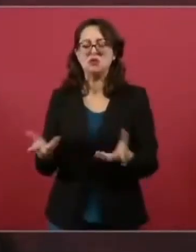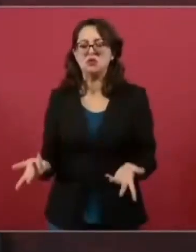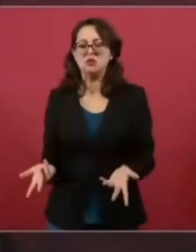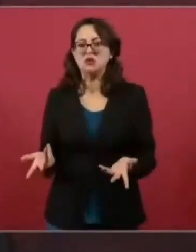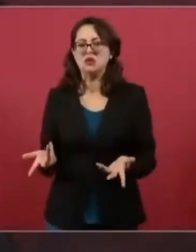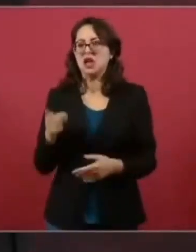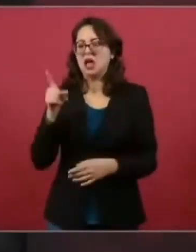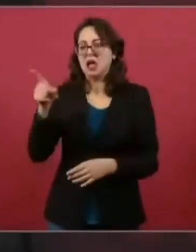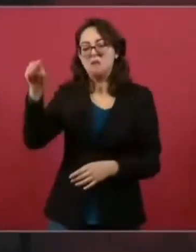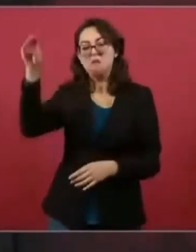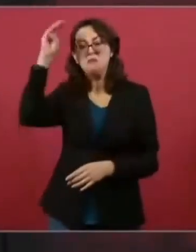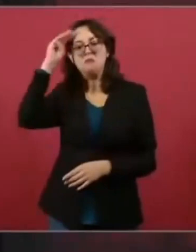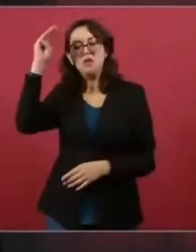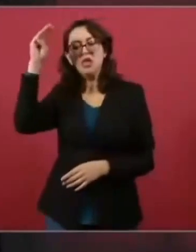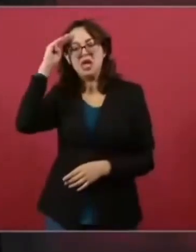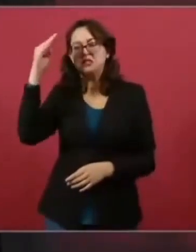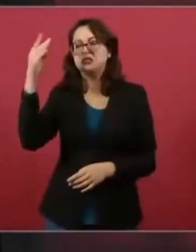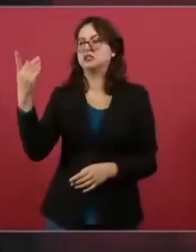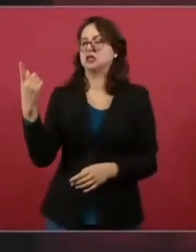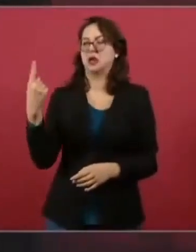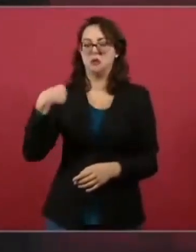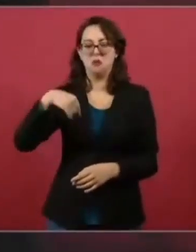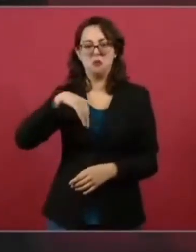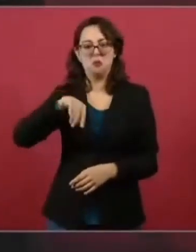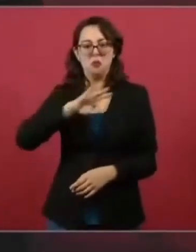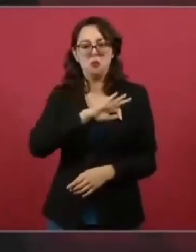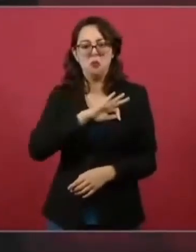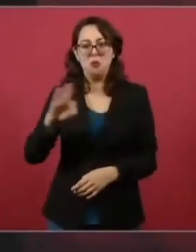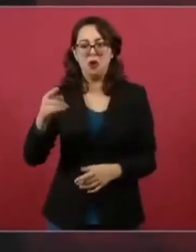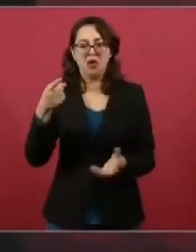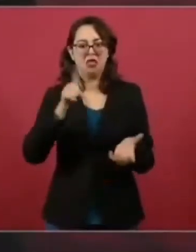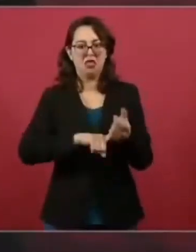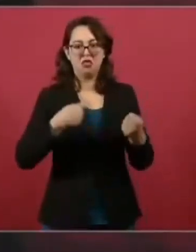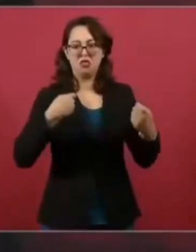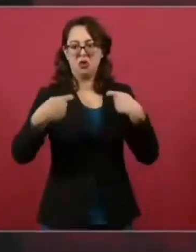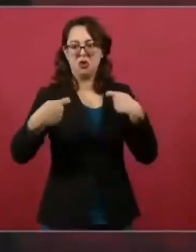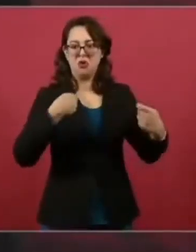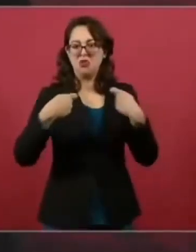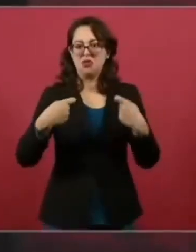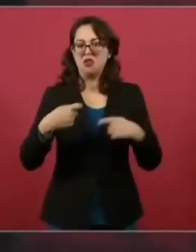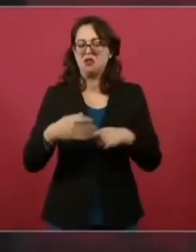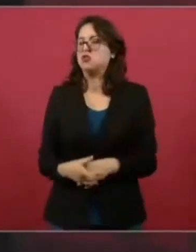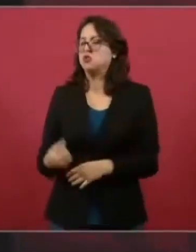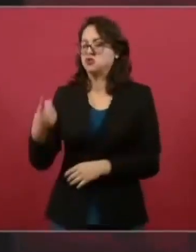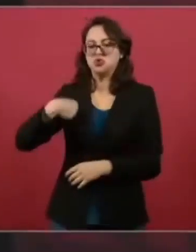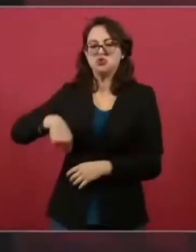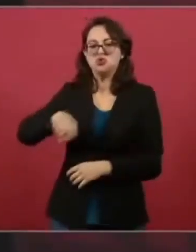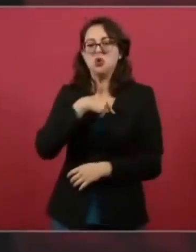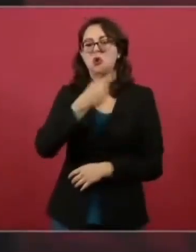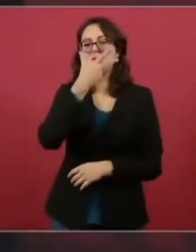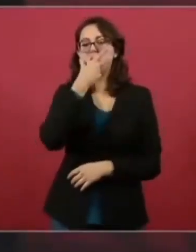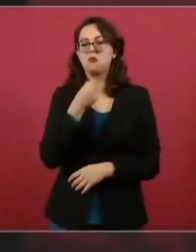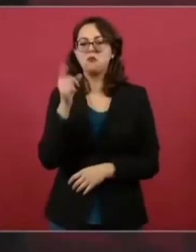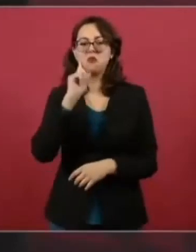y mujeres libres formados en acción nacional que no lo vamos a permitir.